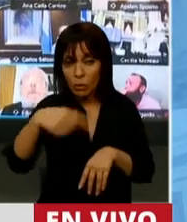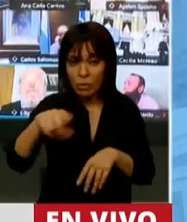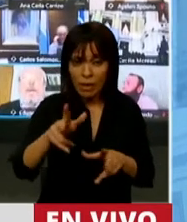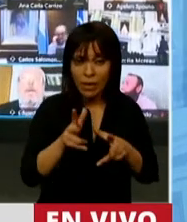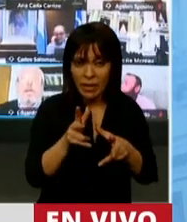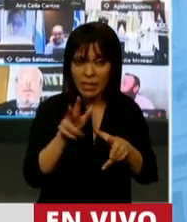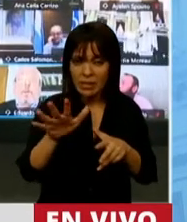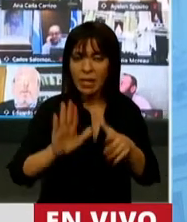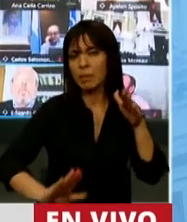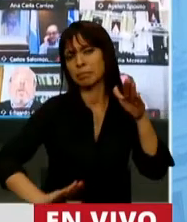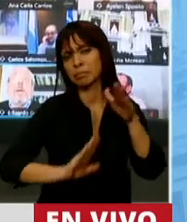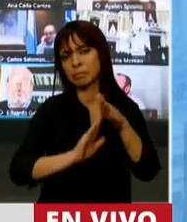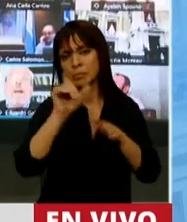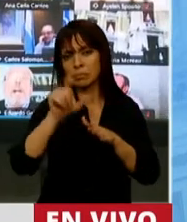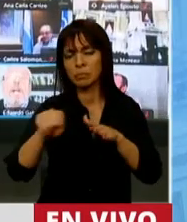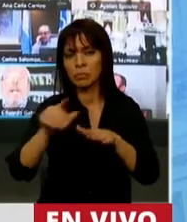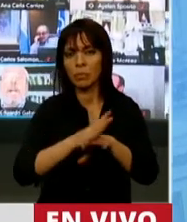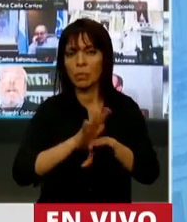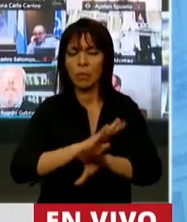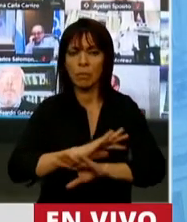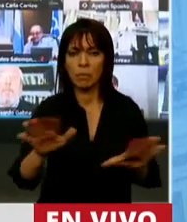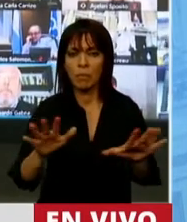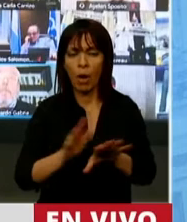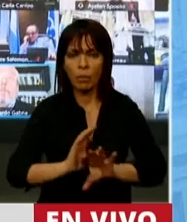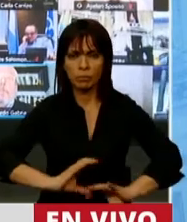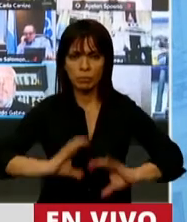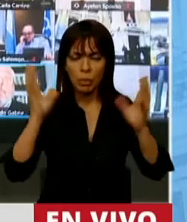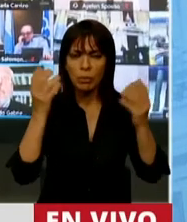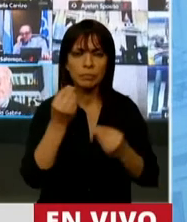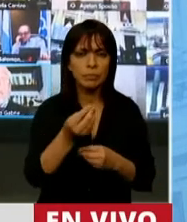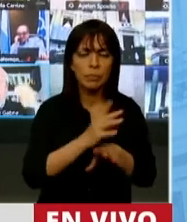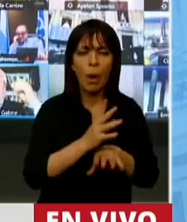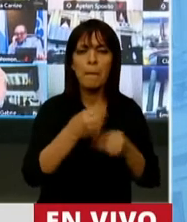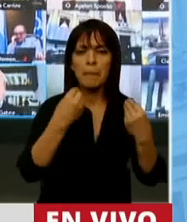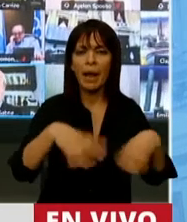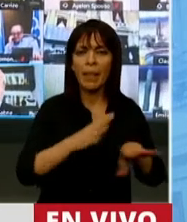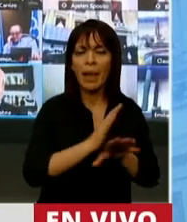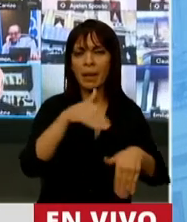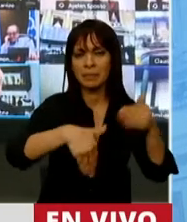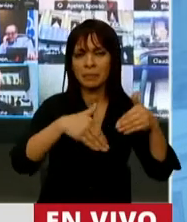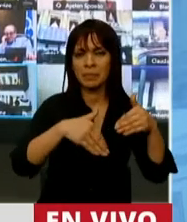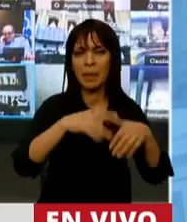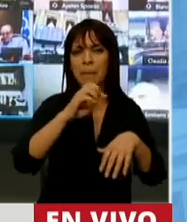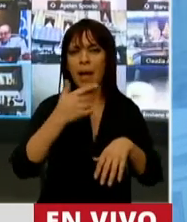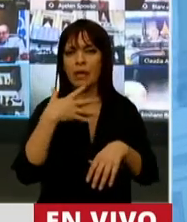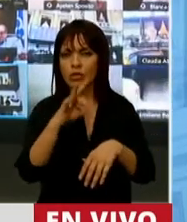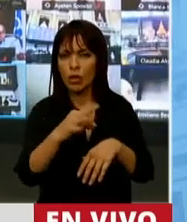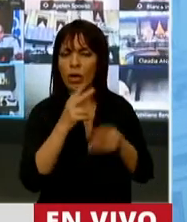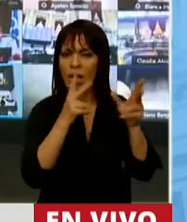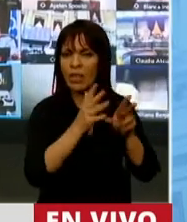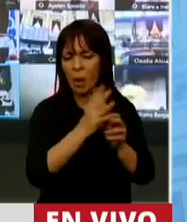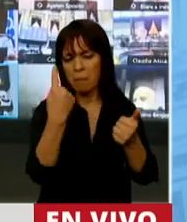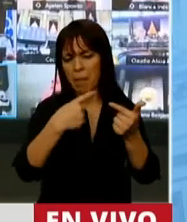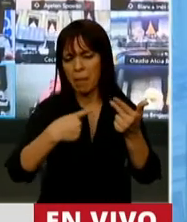se levantó mal después de perder las PASO y le dijo al pueblo argentino todos los males que venían.